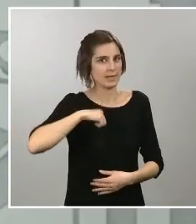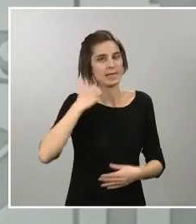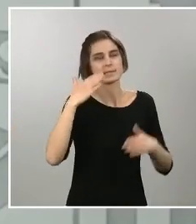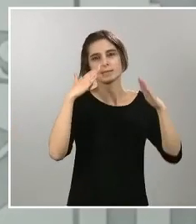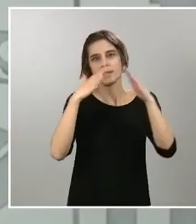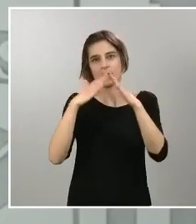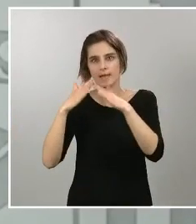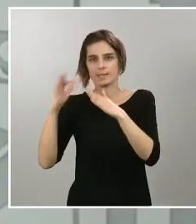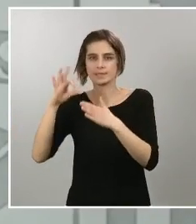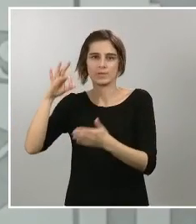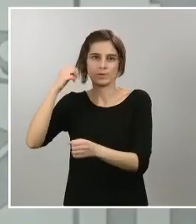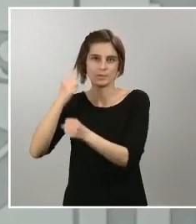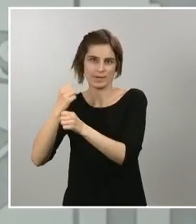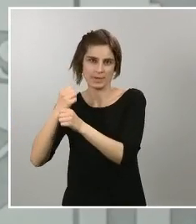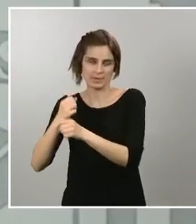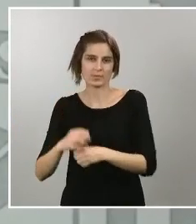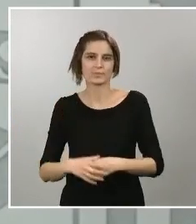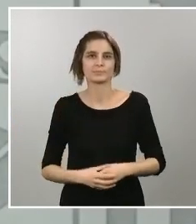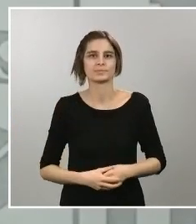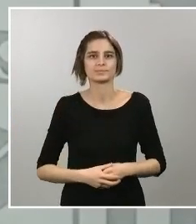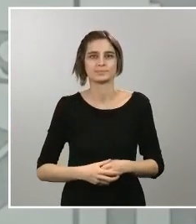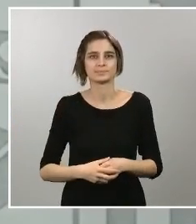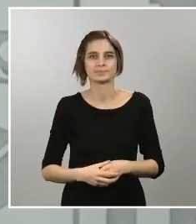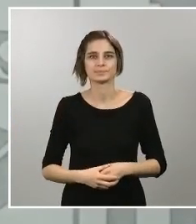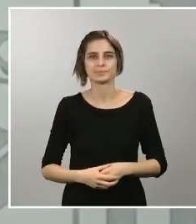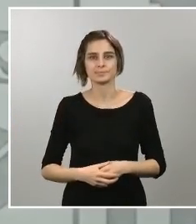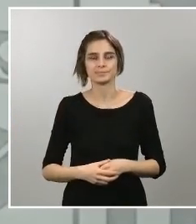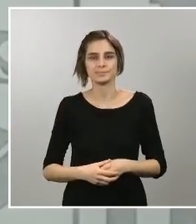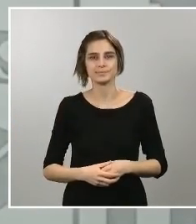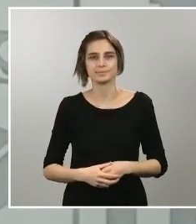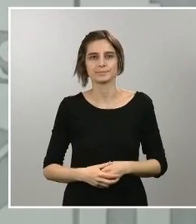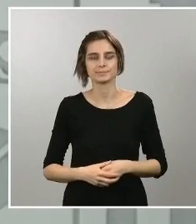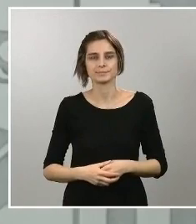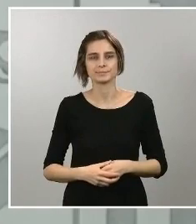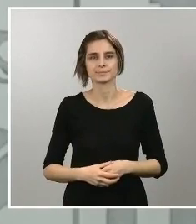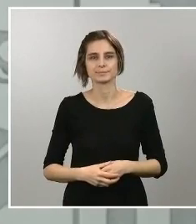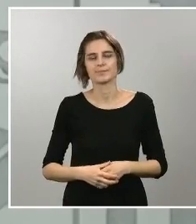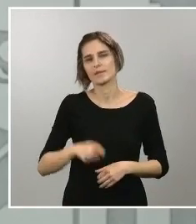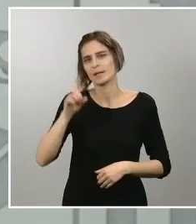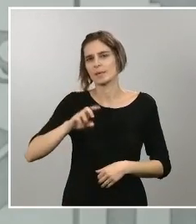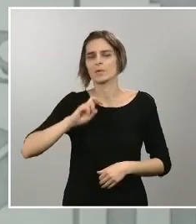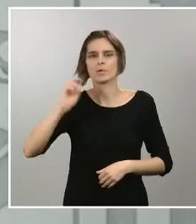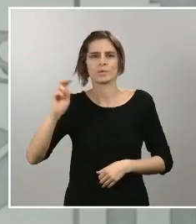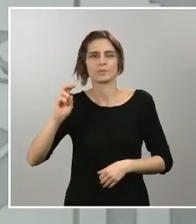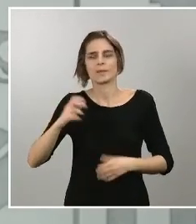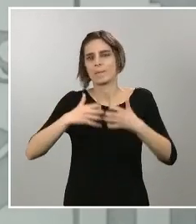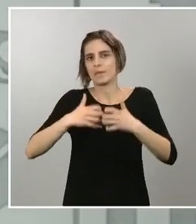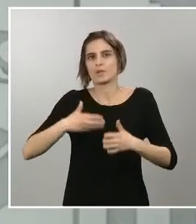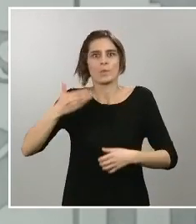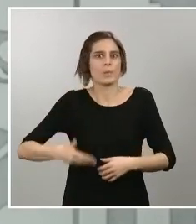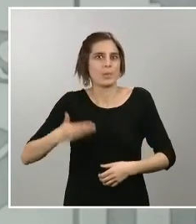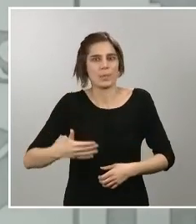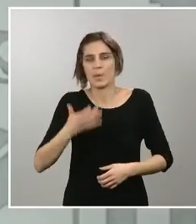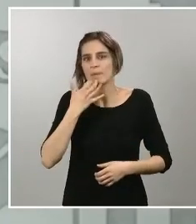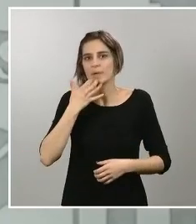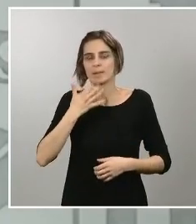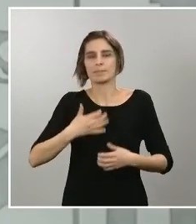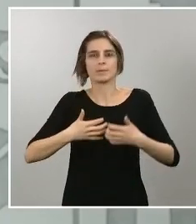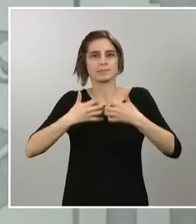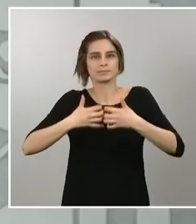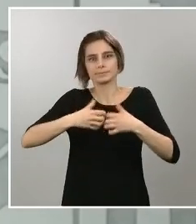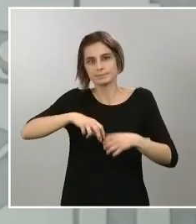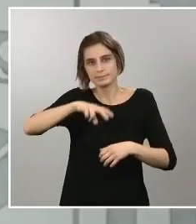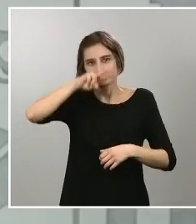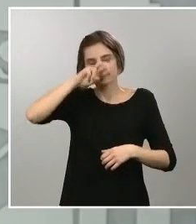También se han adquirido aparatos prioritarios como los respiradores para la UCI ya un total de 1.539